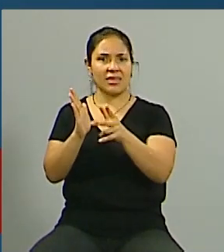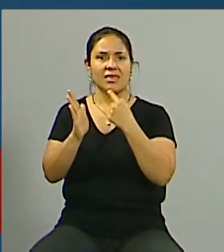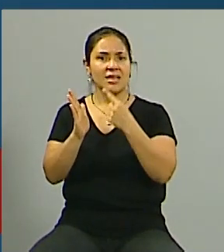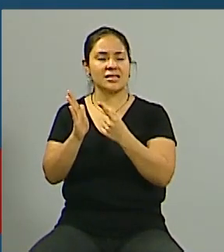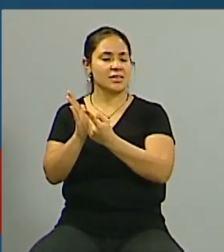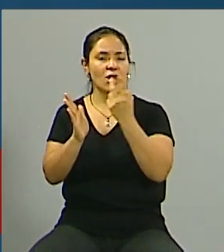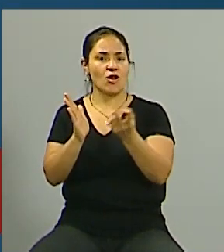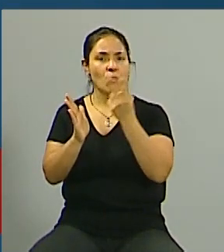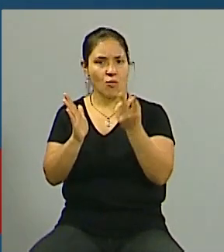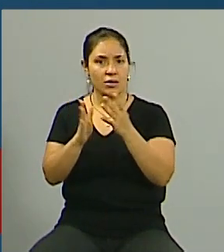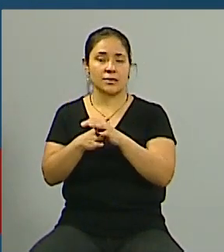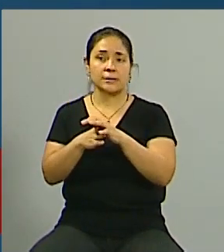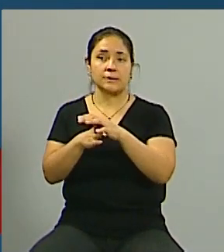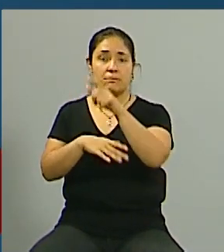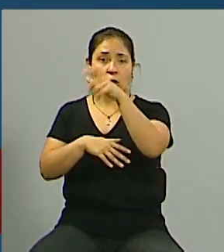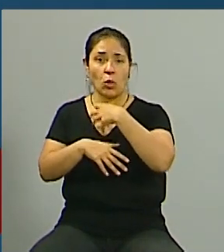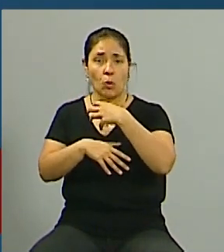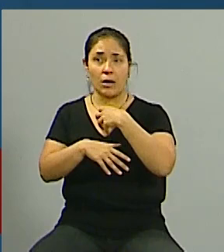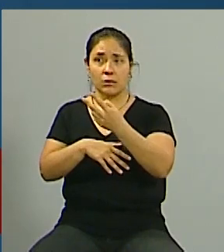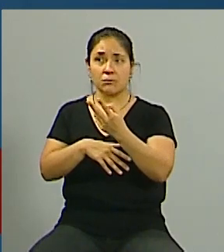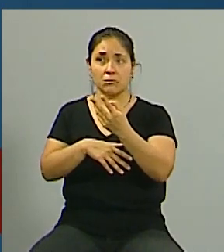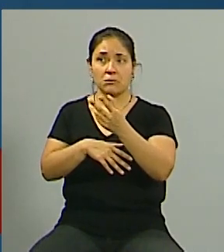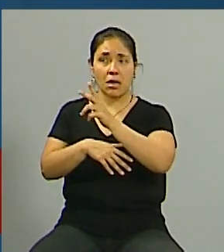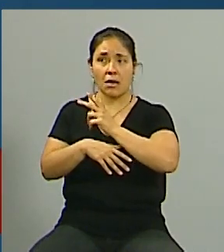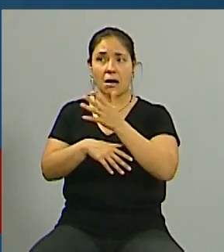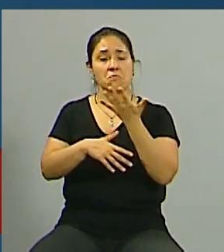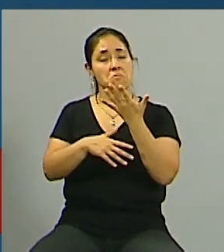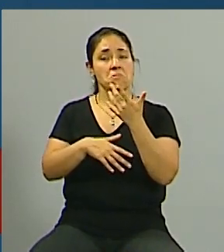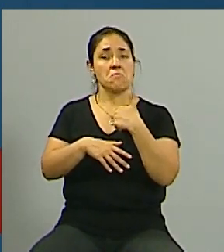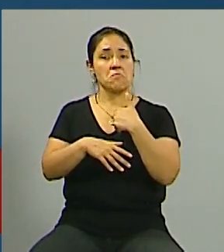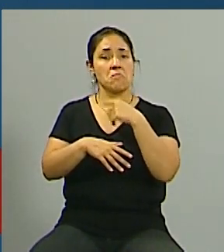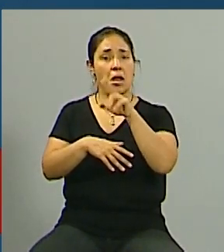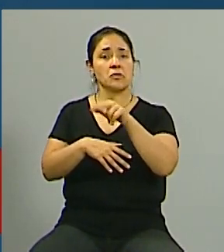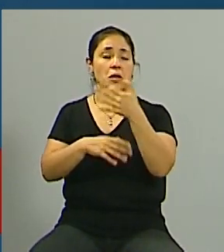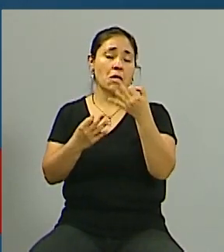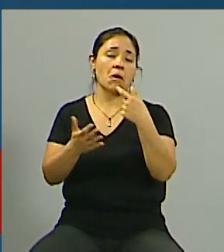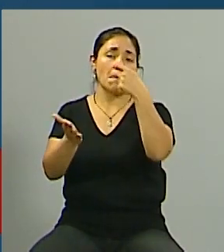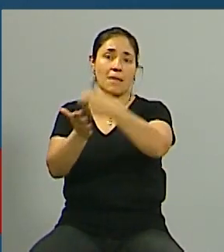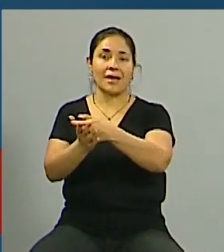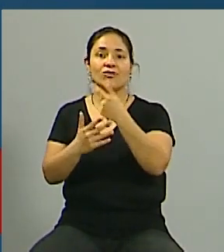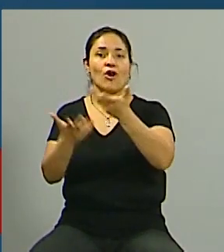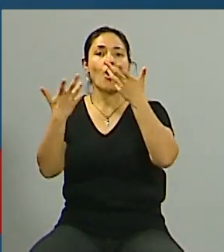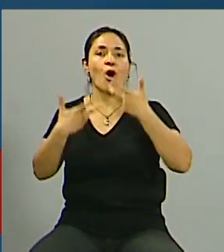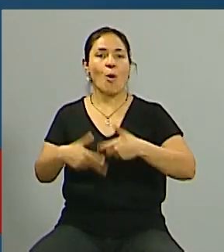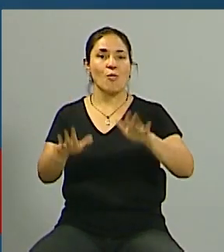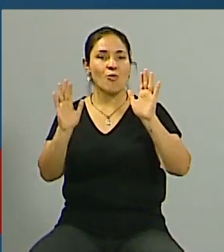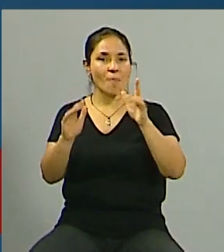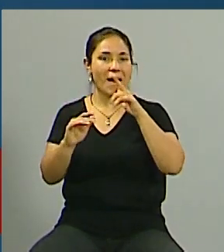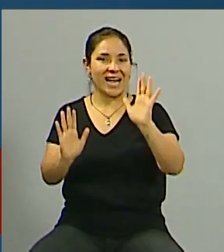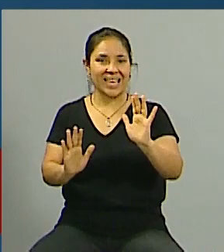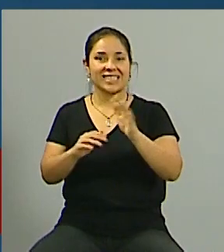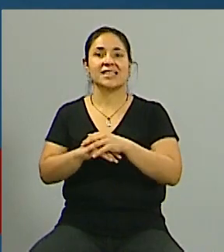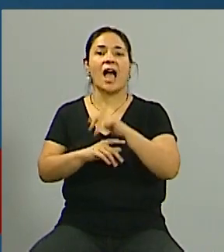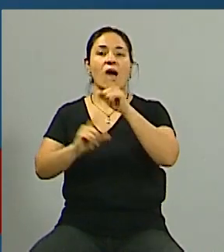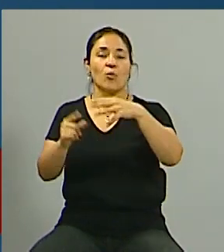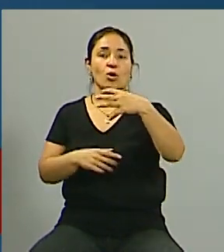lo que les decía el propietario porque entendían que lo que les estaba diciendo estaba bien pero esto se volvió una práctica muy común entonces pasaba eso que prácticamente habían